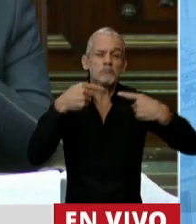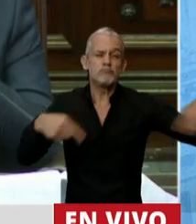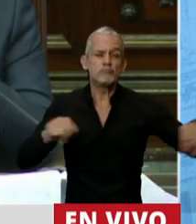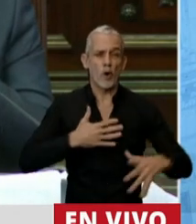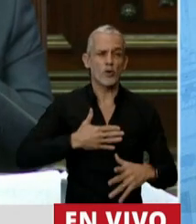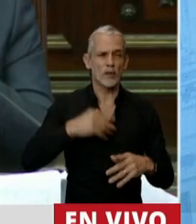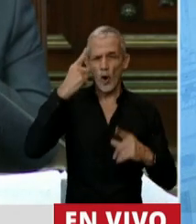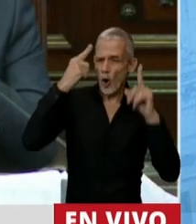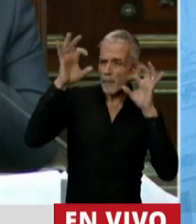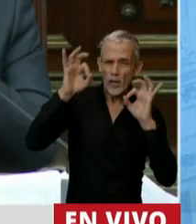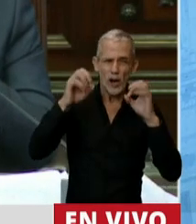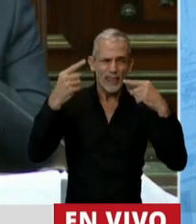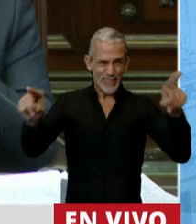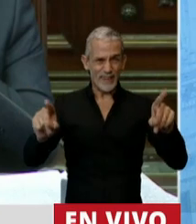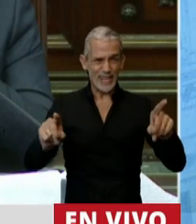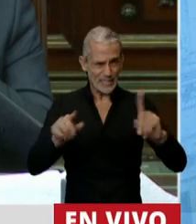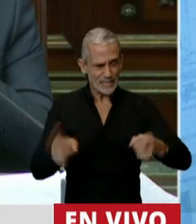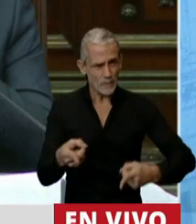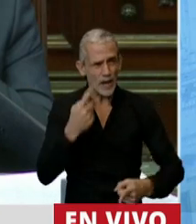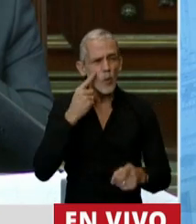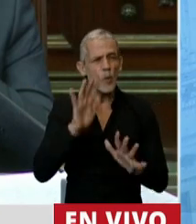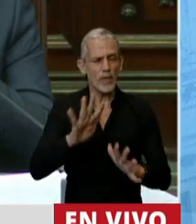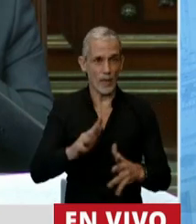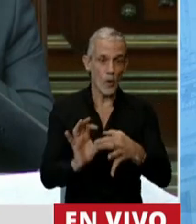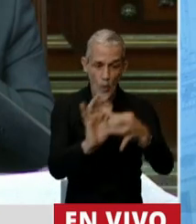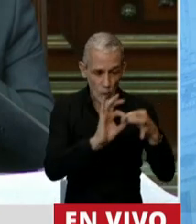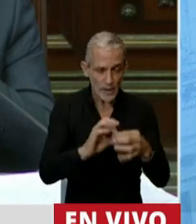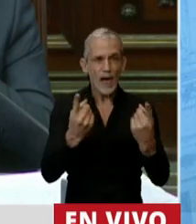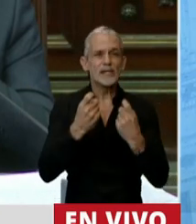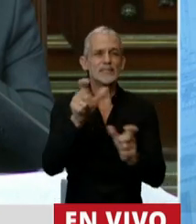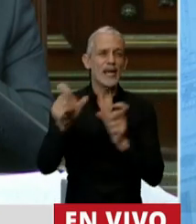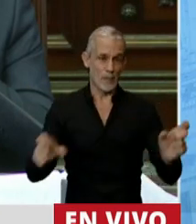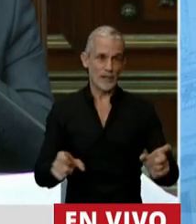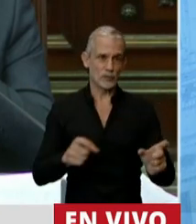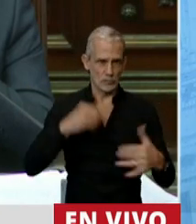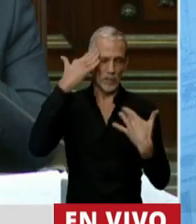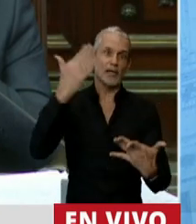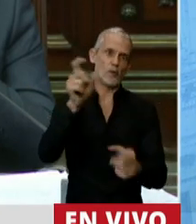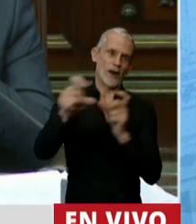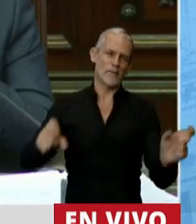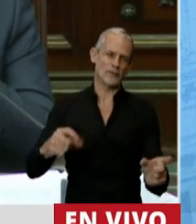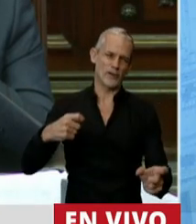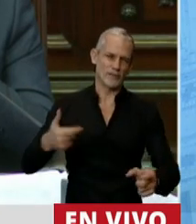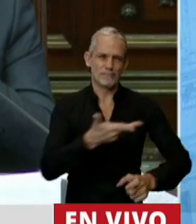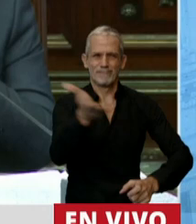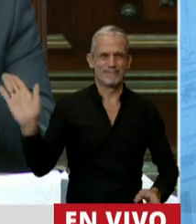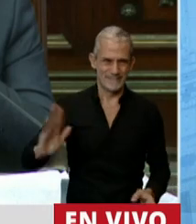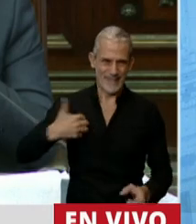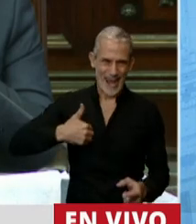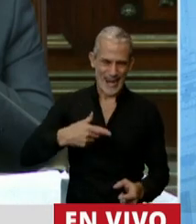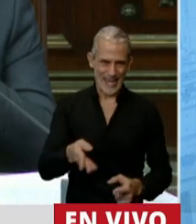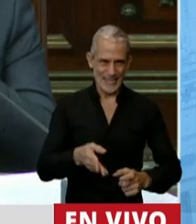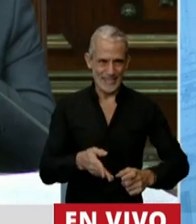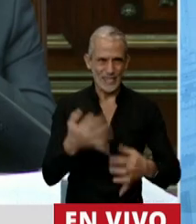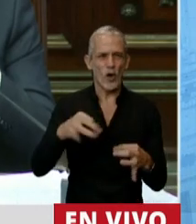diferencias. Esa unidad que necesita la gente a la que quiero saludar también acá y que todos lo han dicho y que me parece que